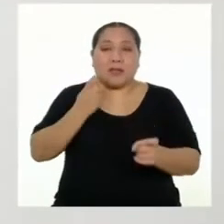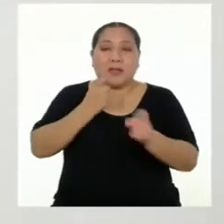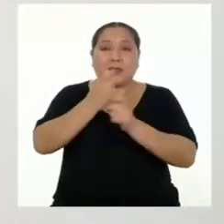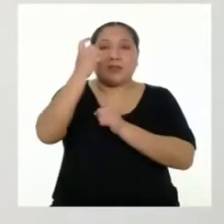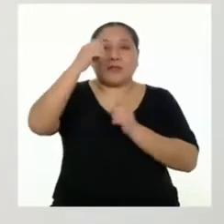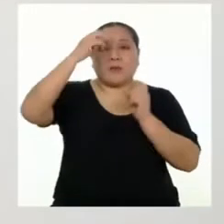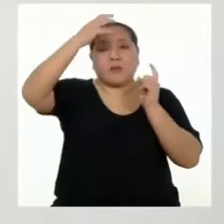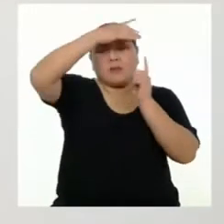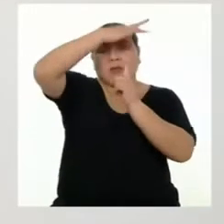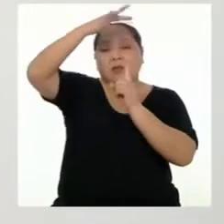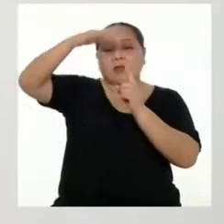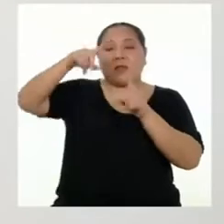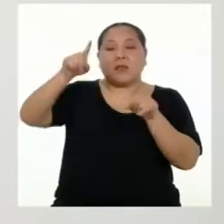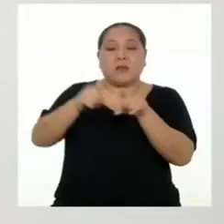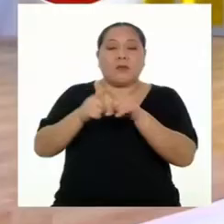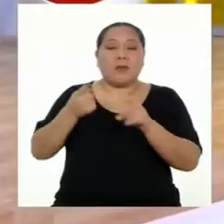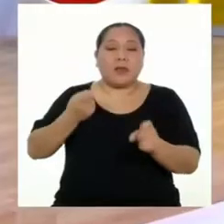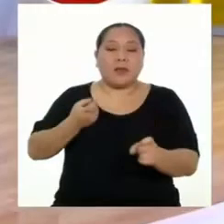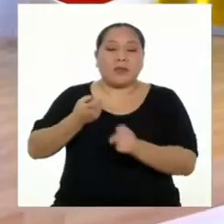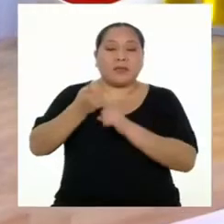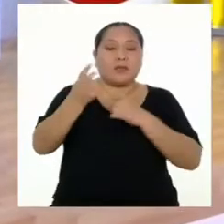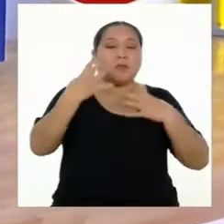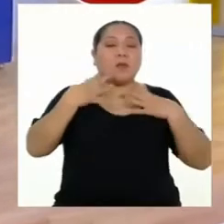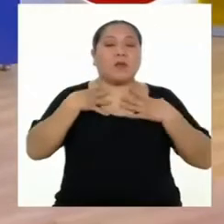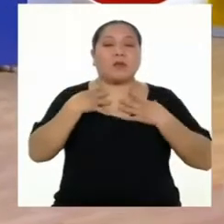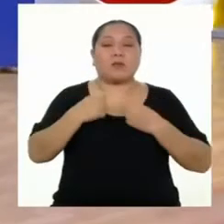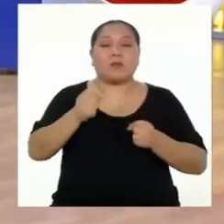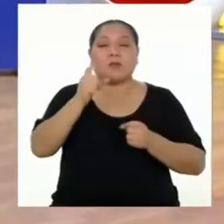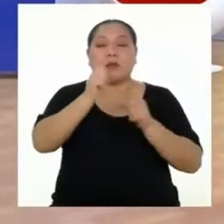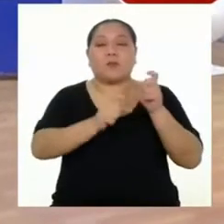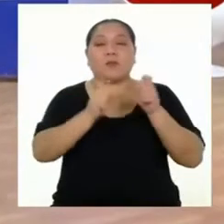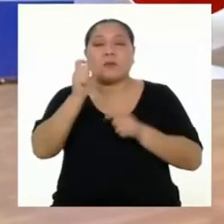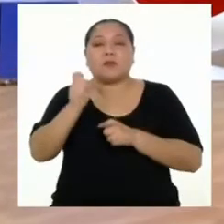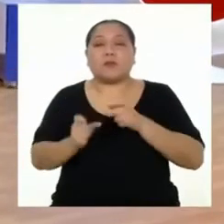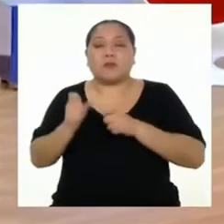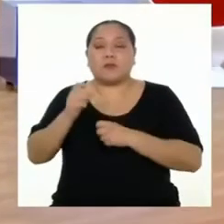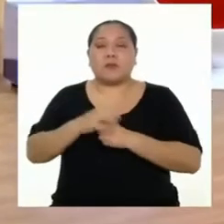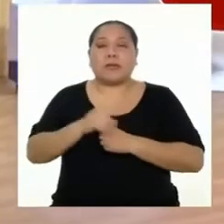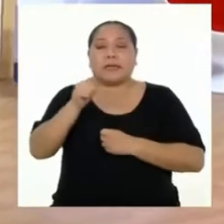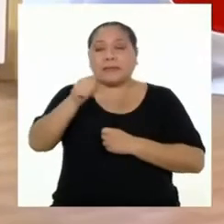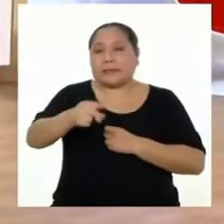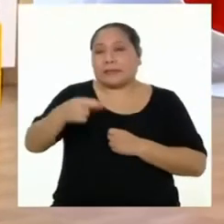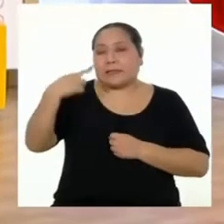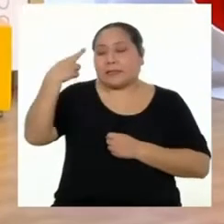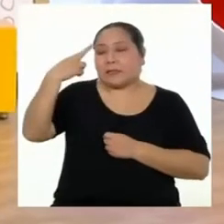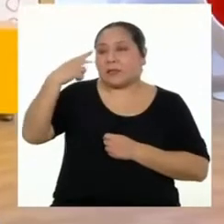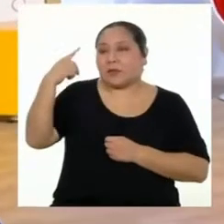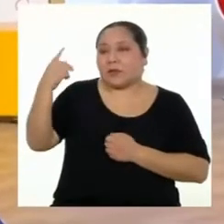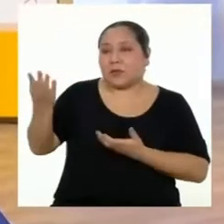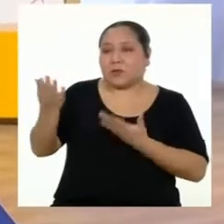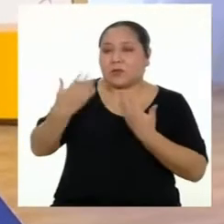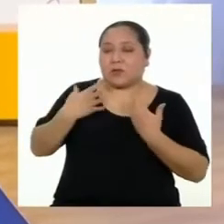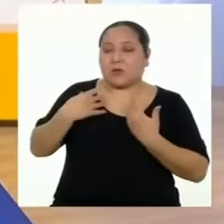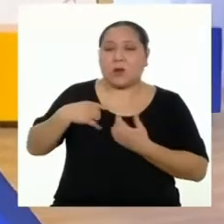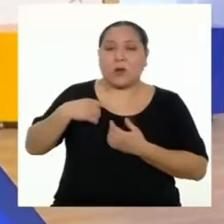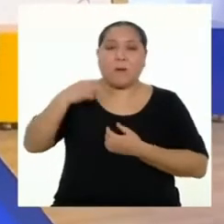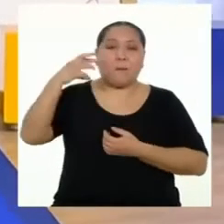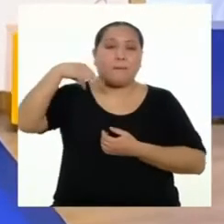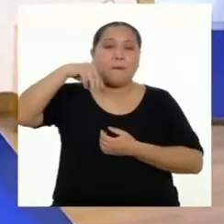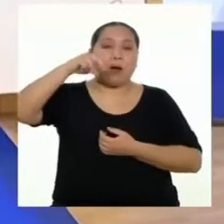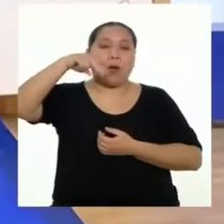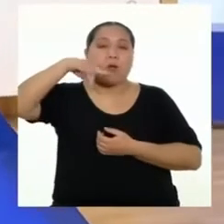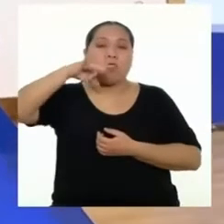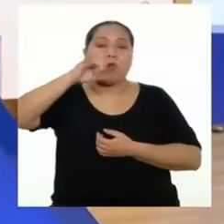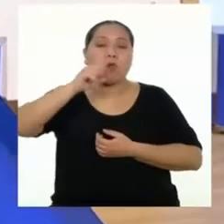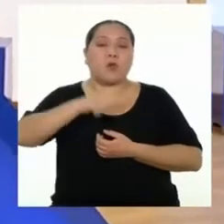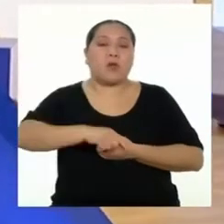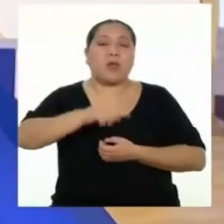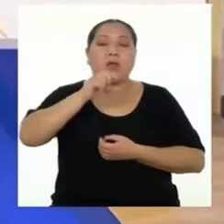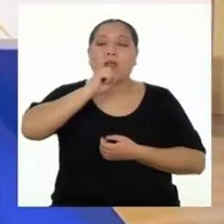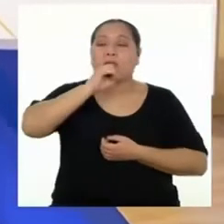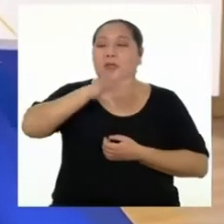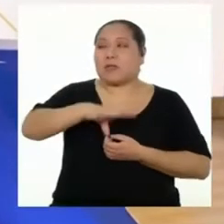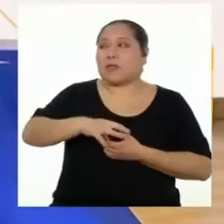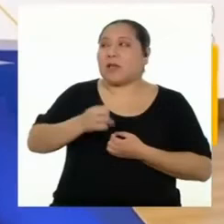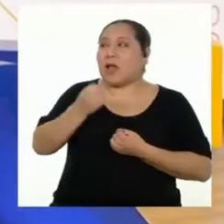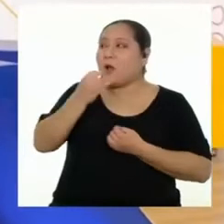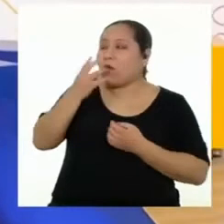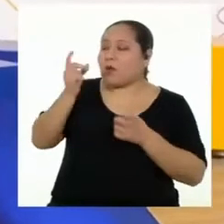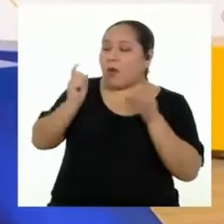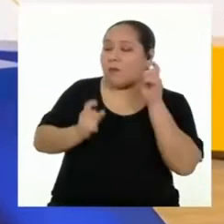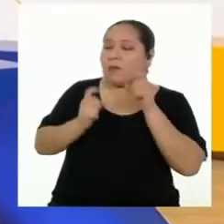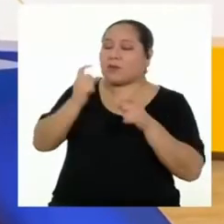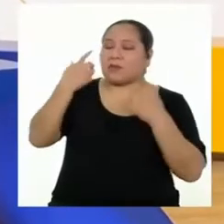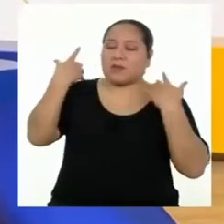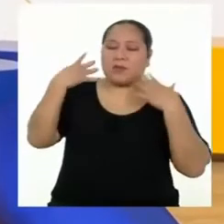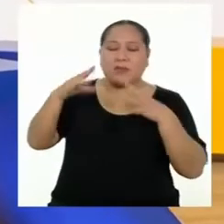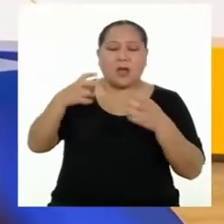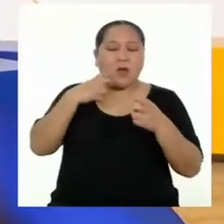también la salud de las personas. Por eso, en la situación que nos presentó Manuel, algunos vecinos decían que ya habían personas con problemas